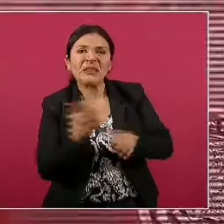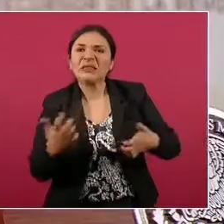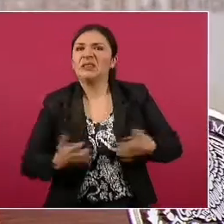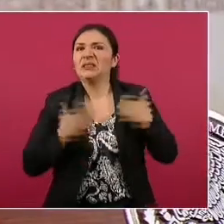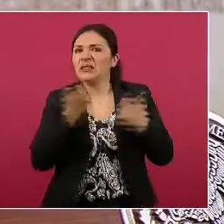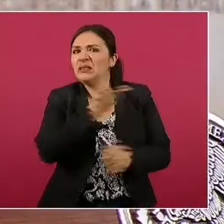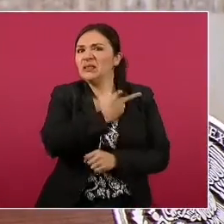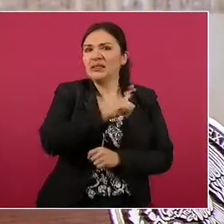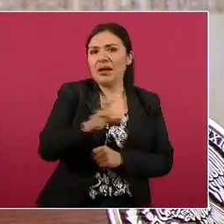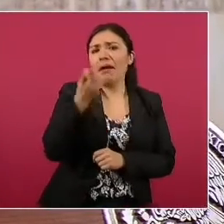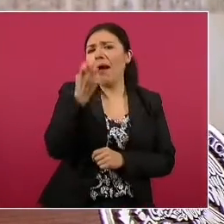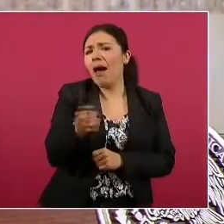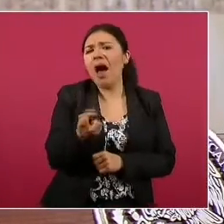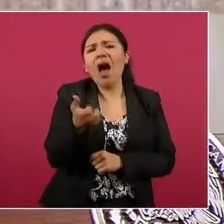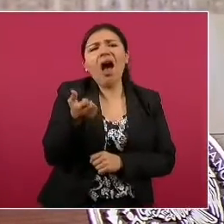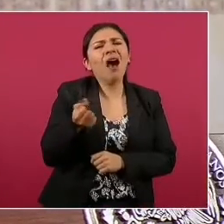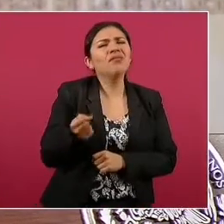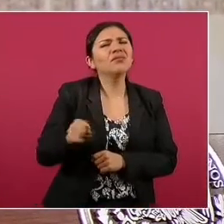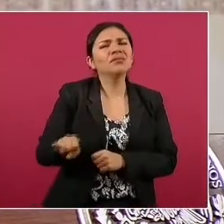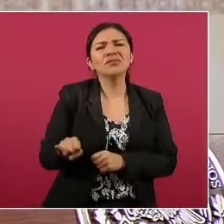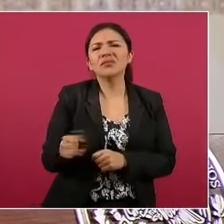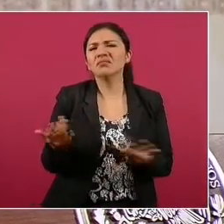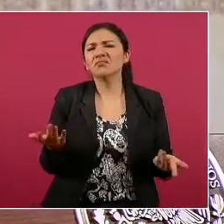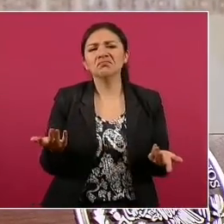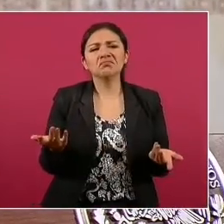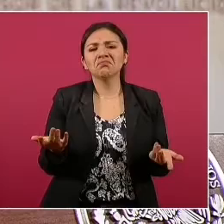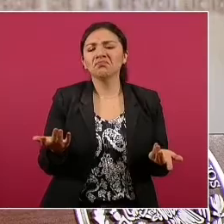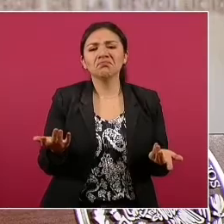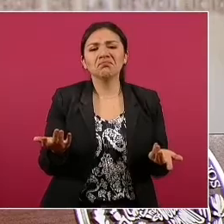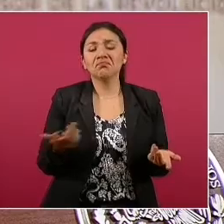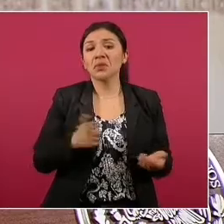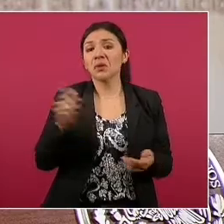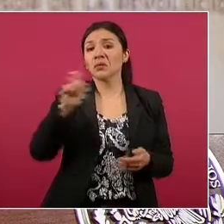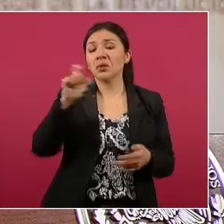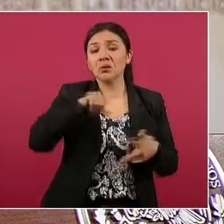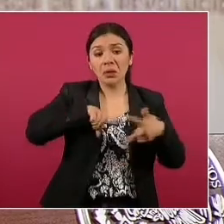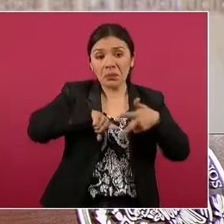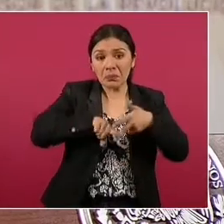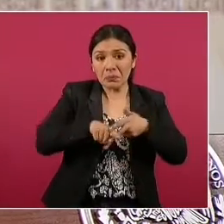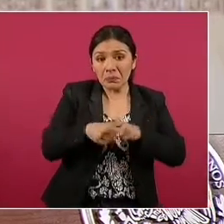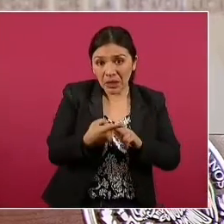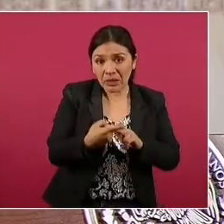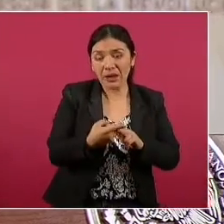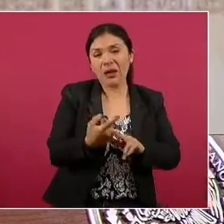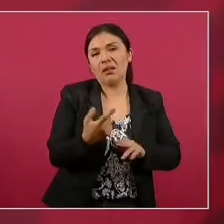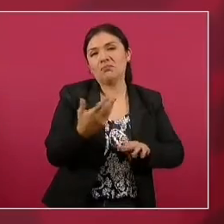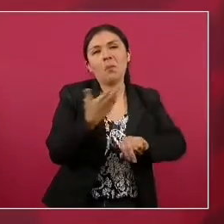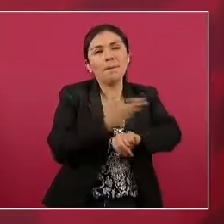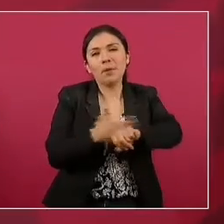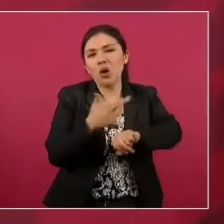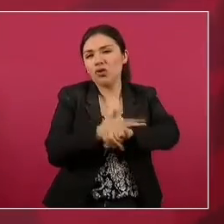de los que inician un proceso